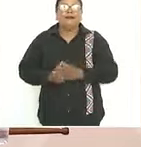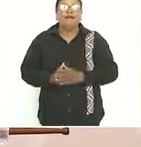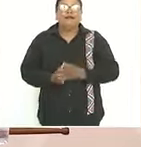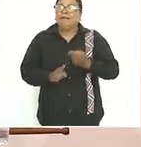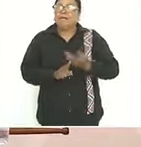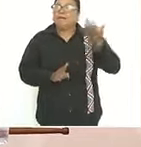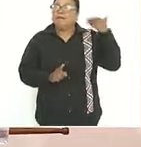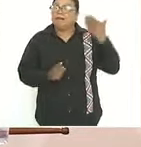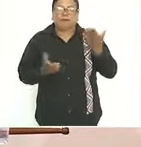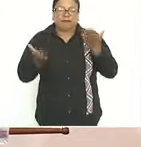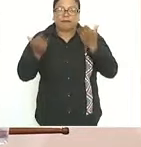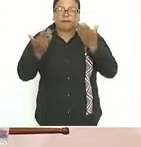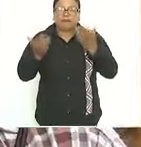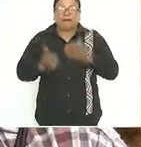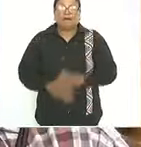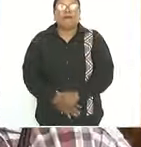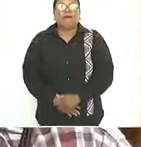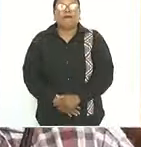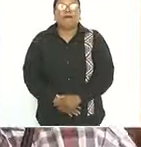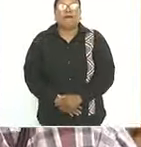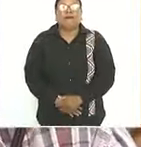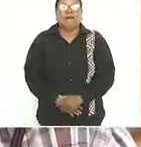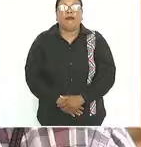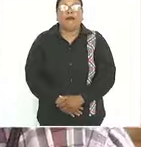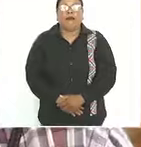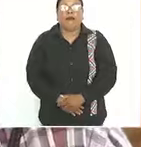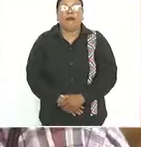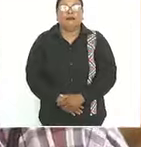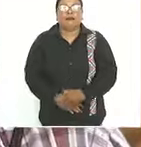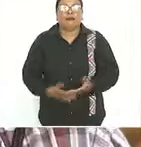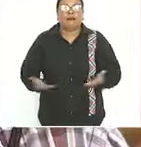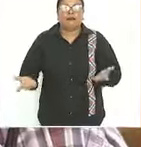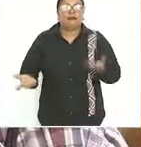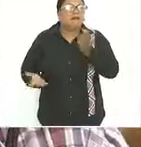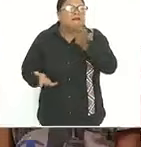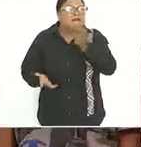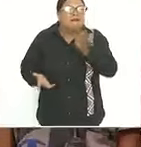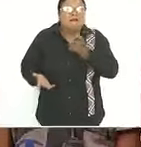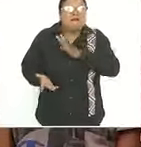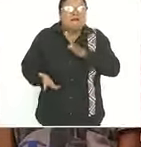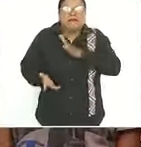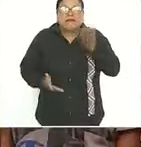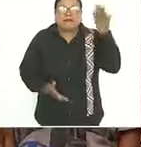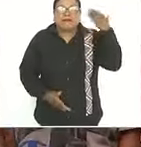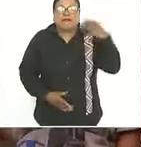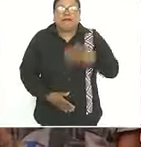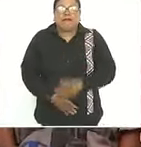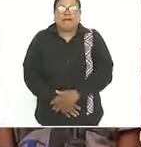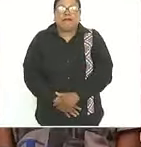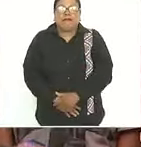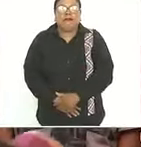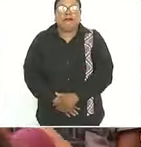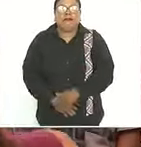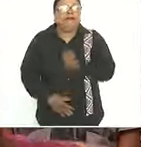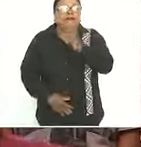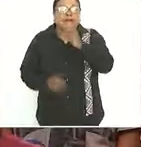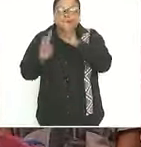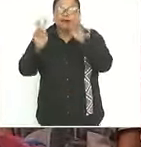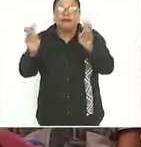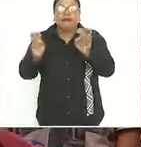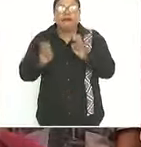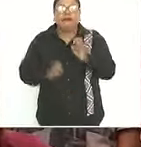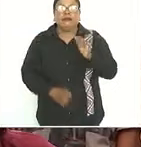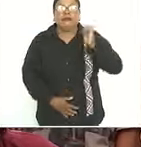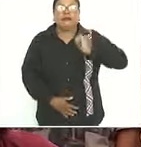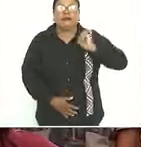había que era lo que existía lo que se llama desde la